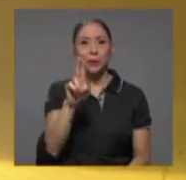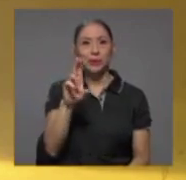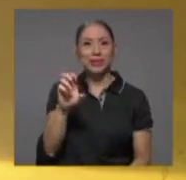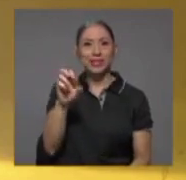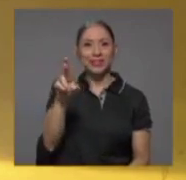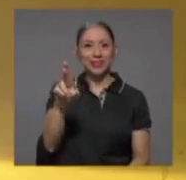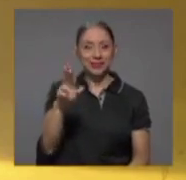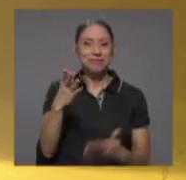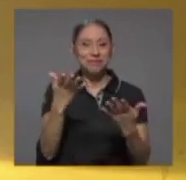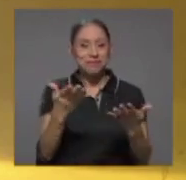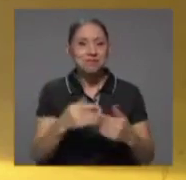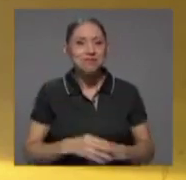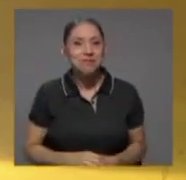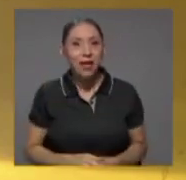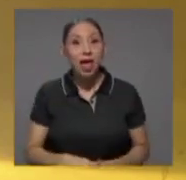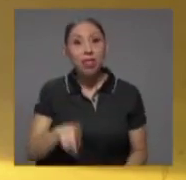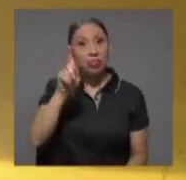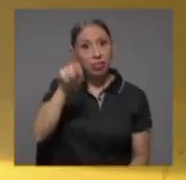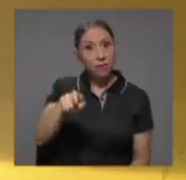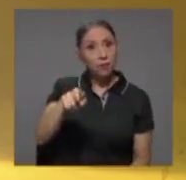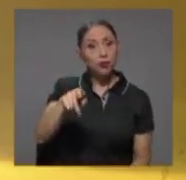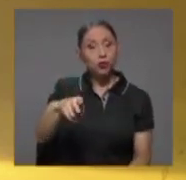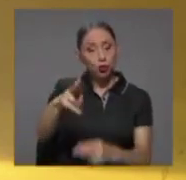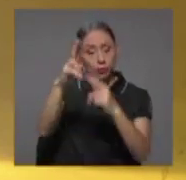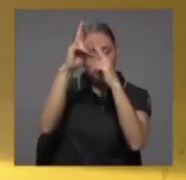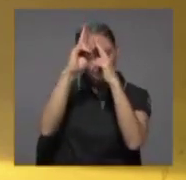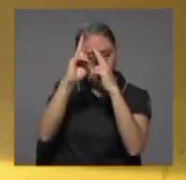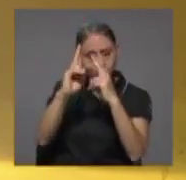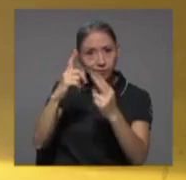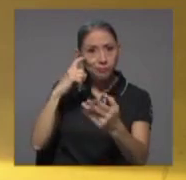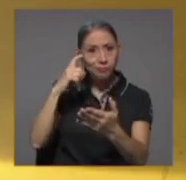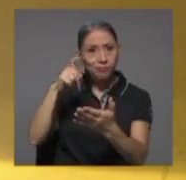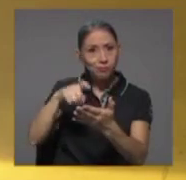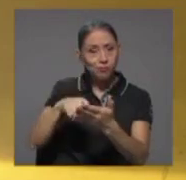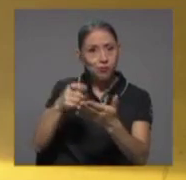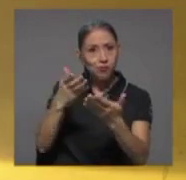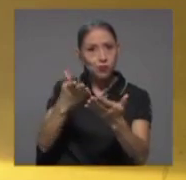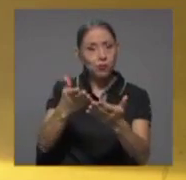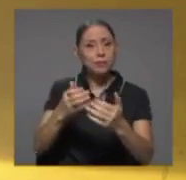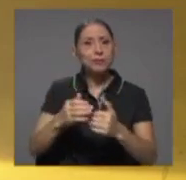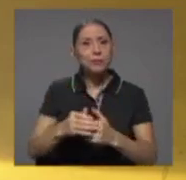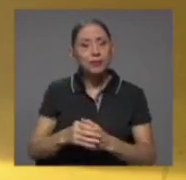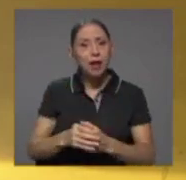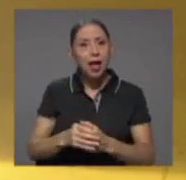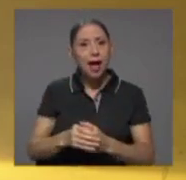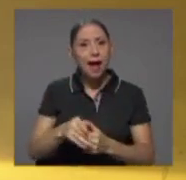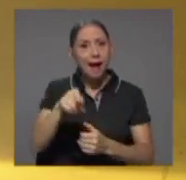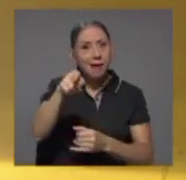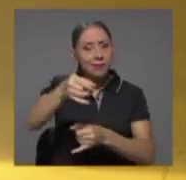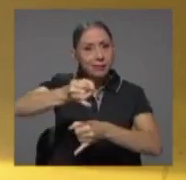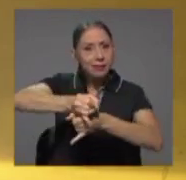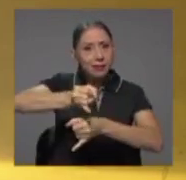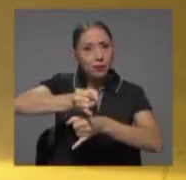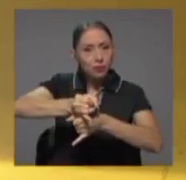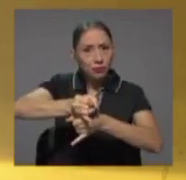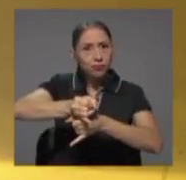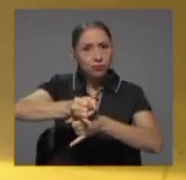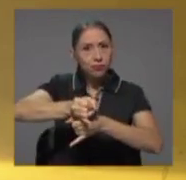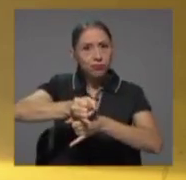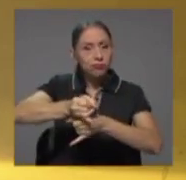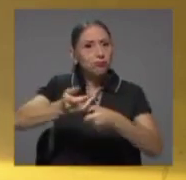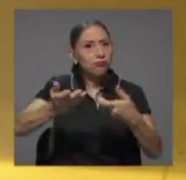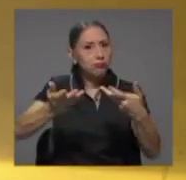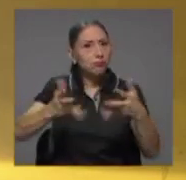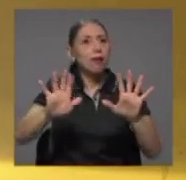rendirle un homenaje a esa institución que se volvió parte